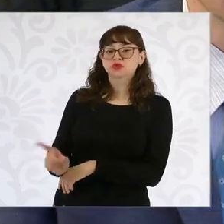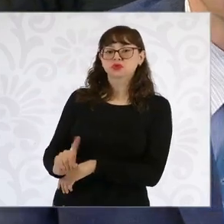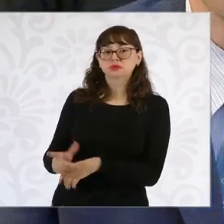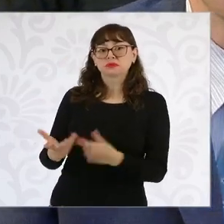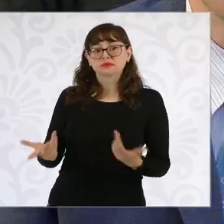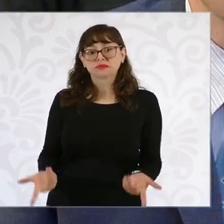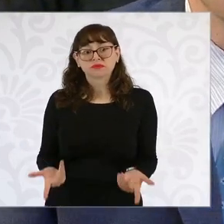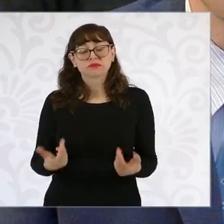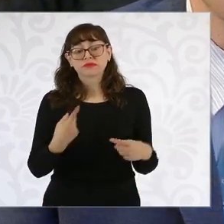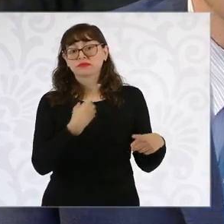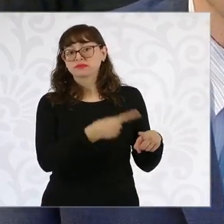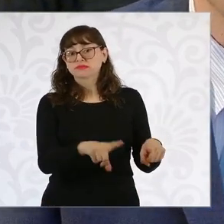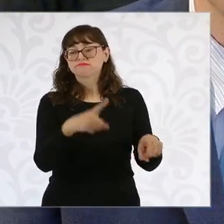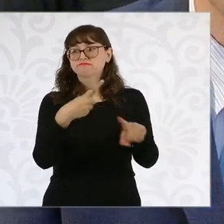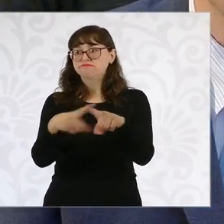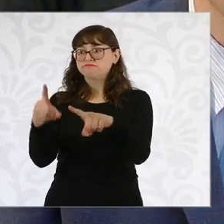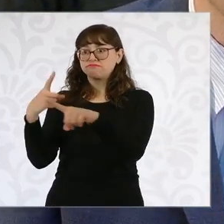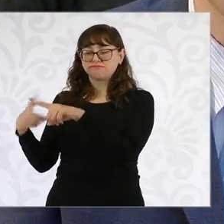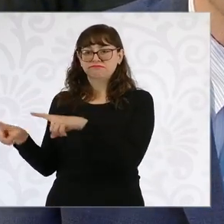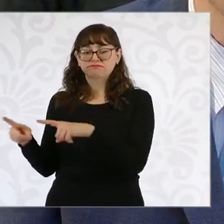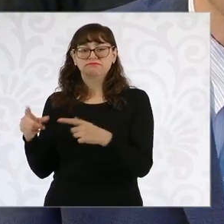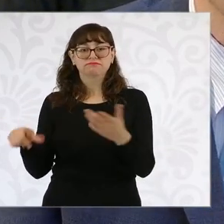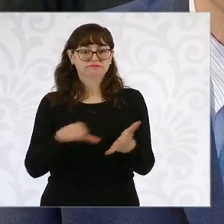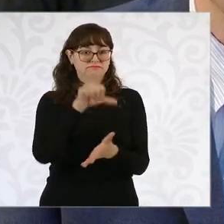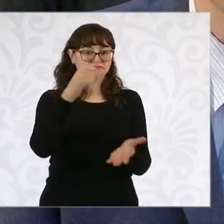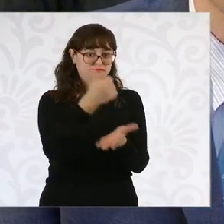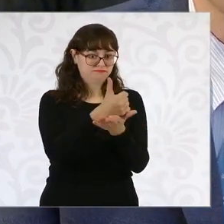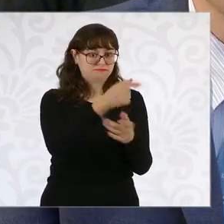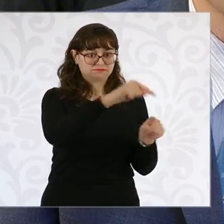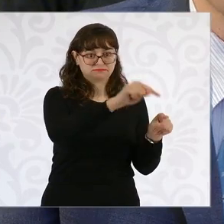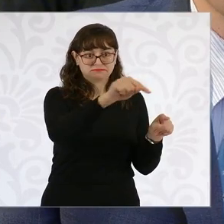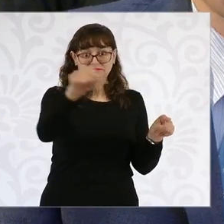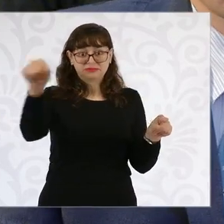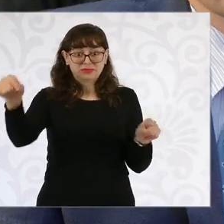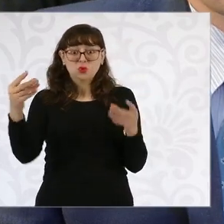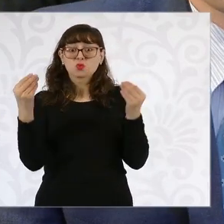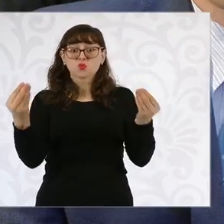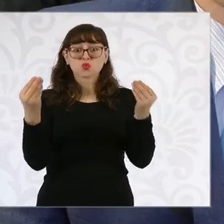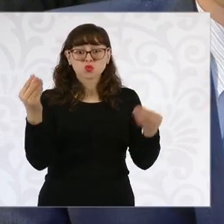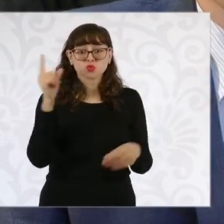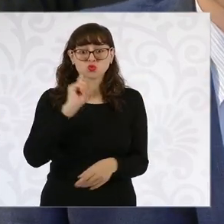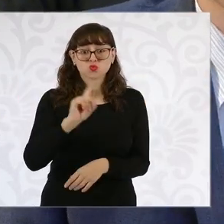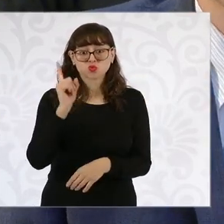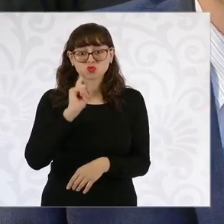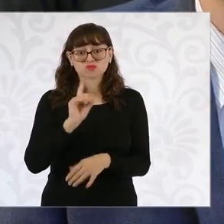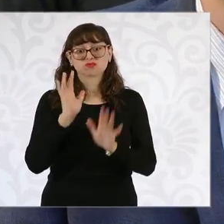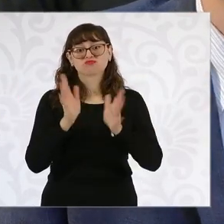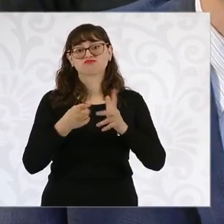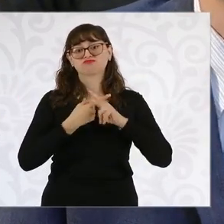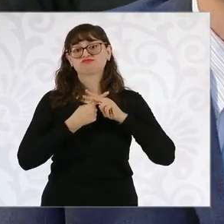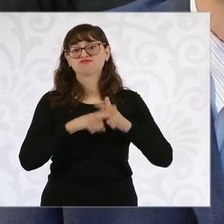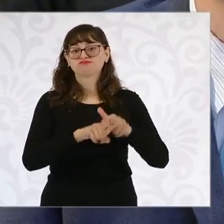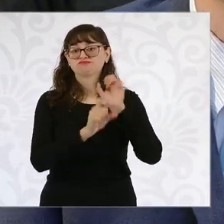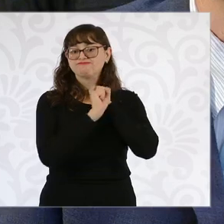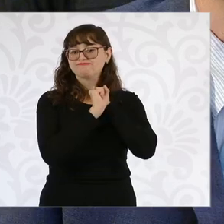Chihuahua y otros. Y esta cantidad de personas, sobre todo mujeres, están siendo víctimas de trata de personas.